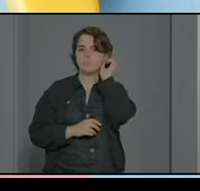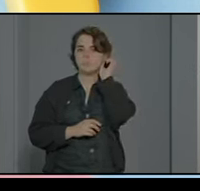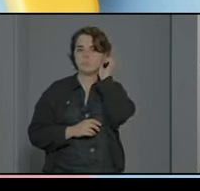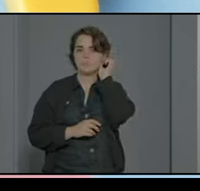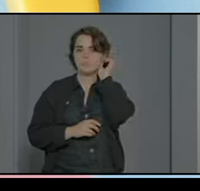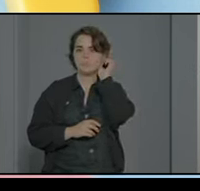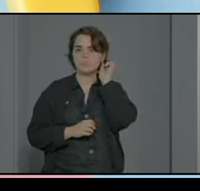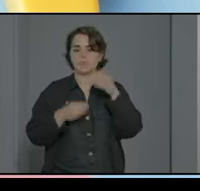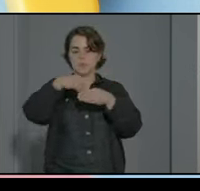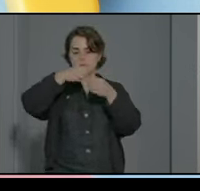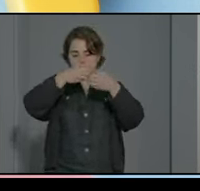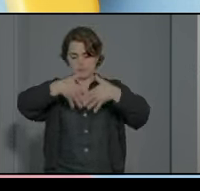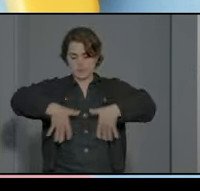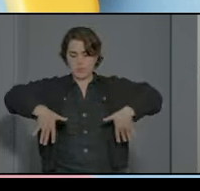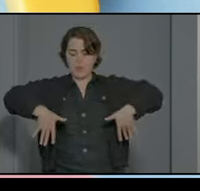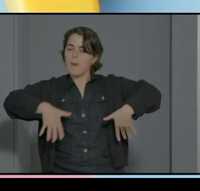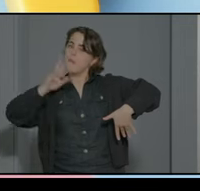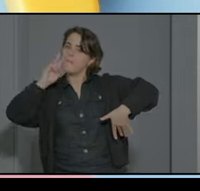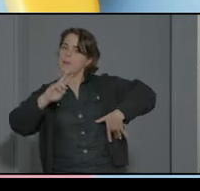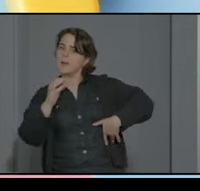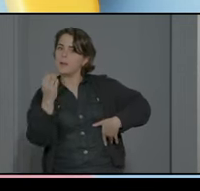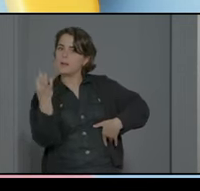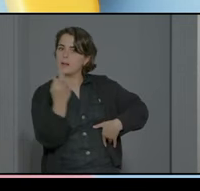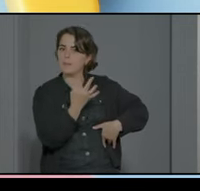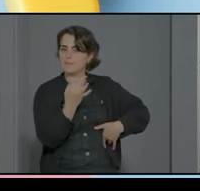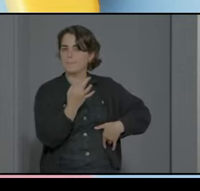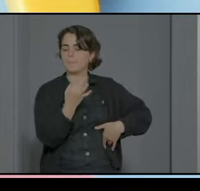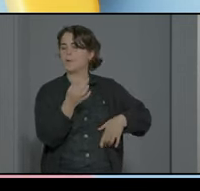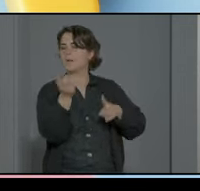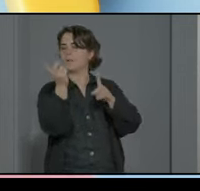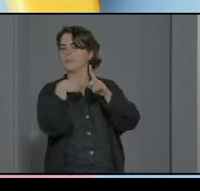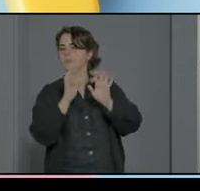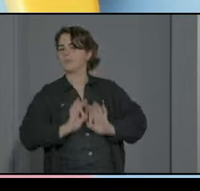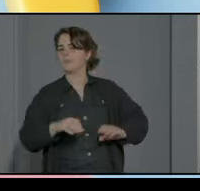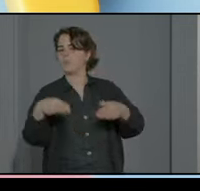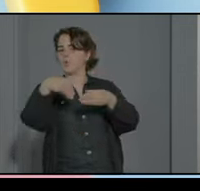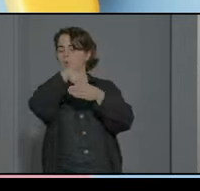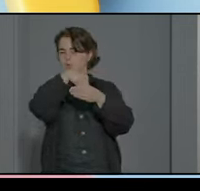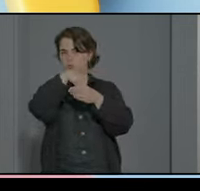en este esquema podemos ver un poco los niveles de inclusión